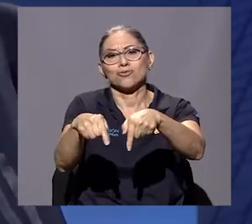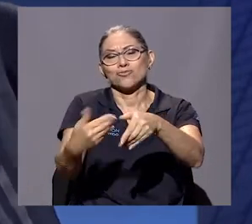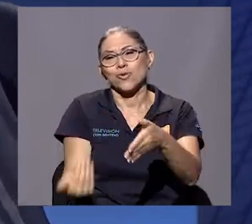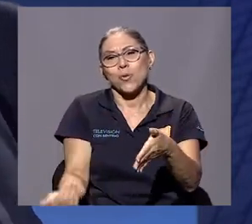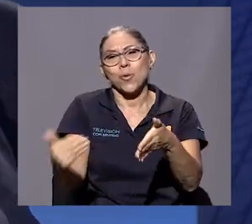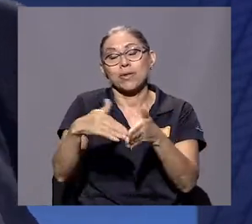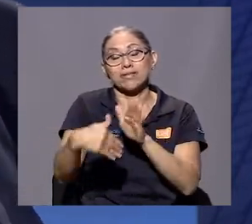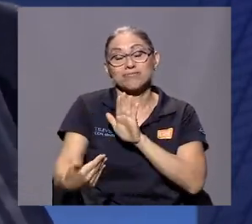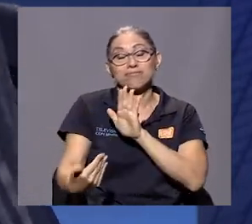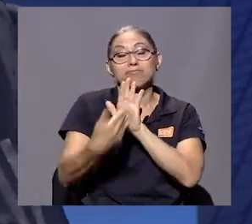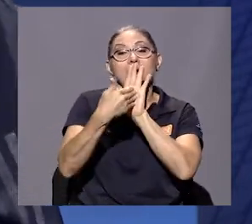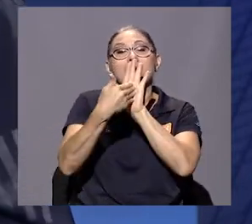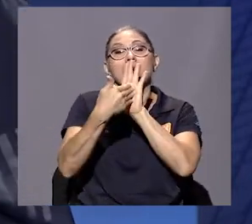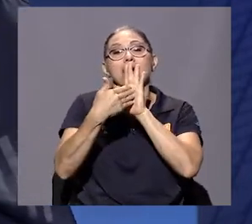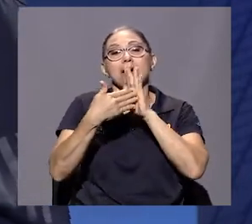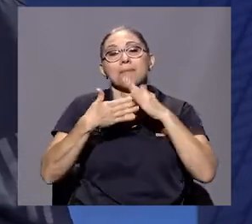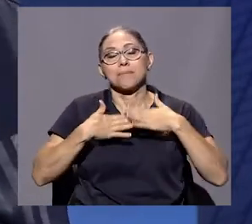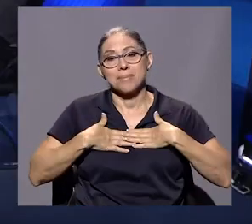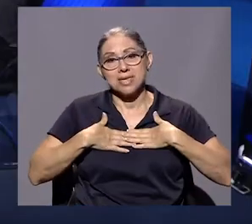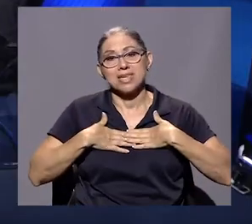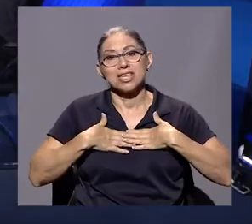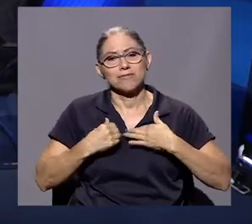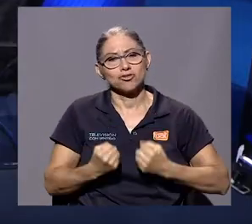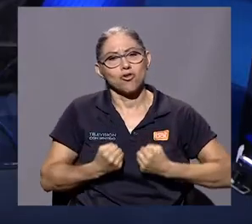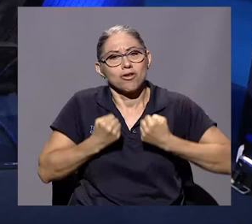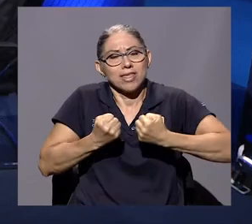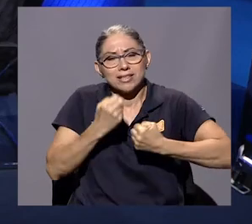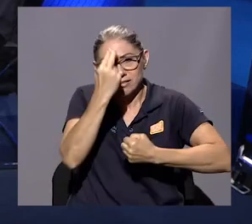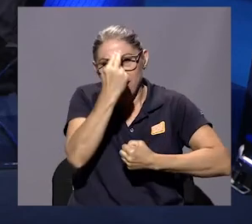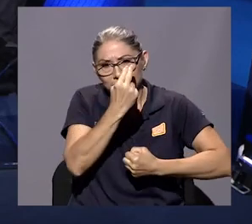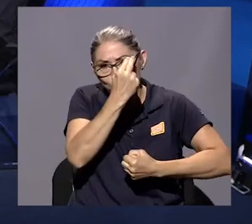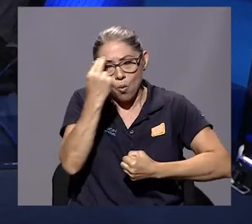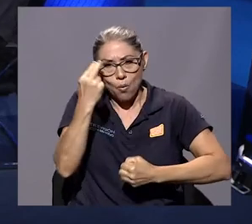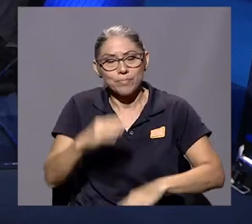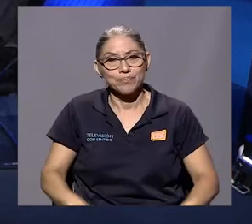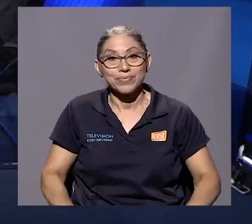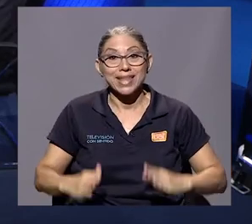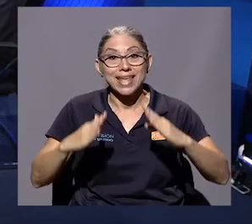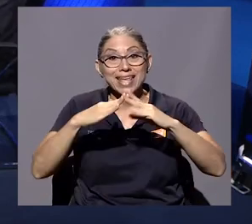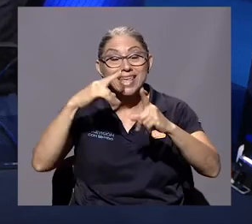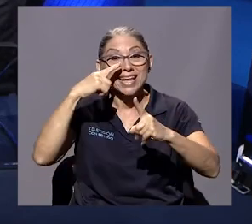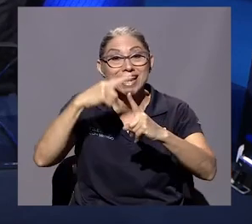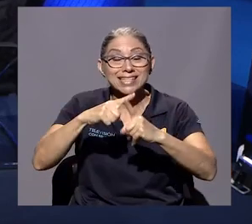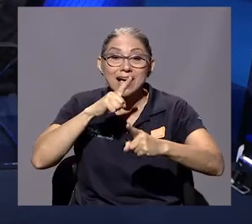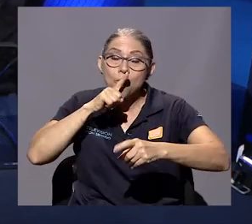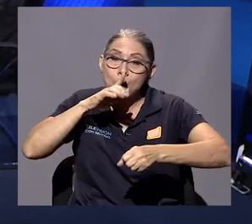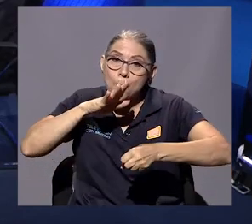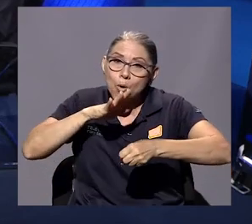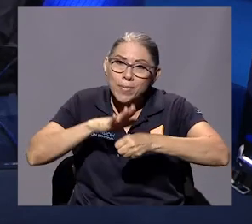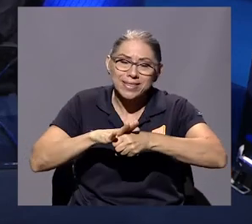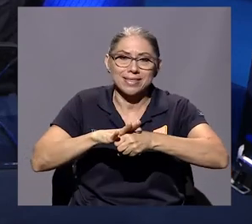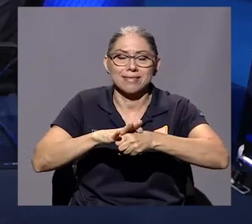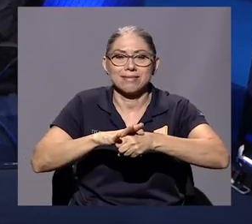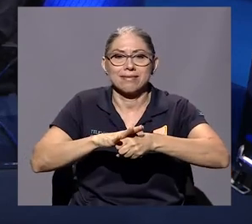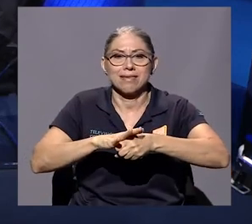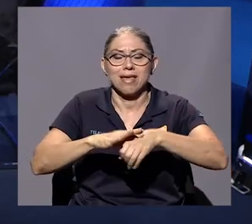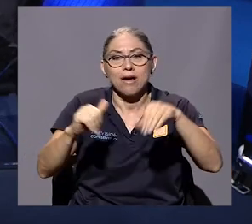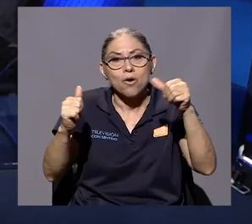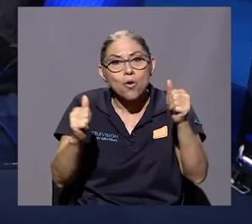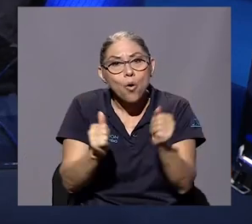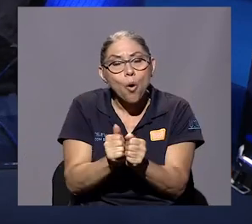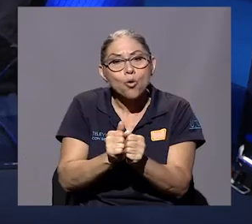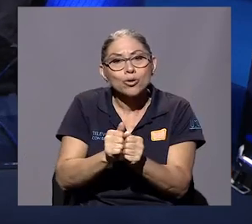solidez católica. La iglesia comprometida plenamente